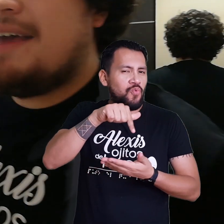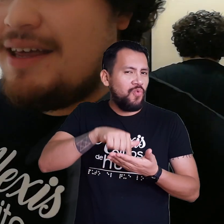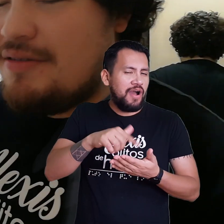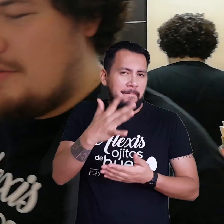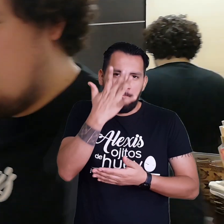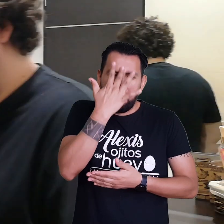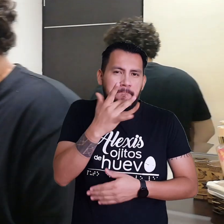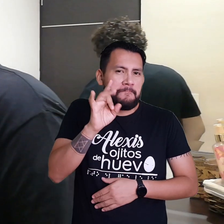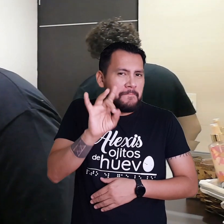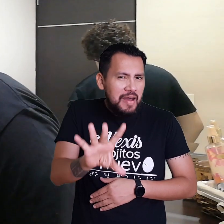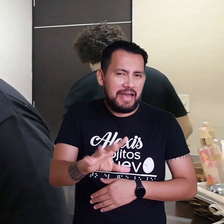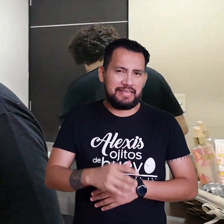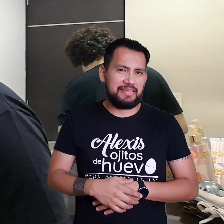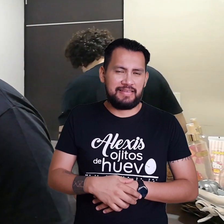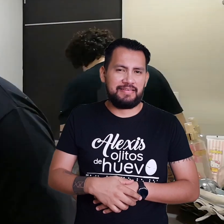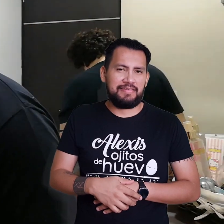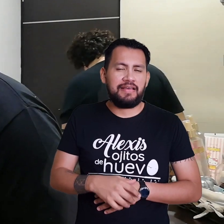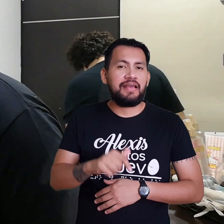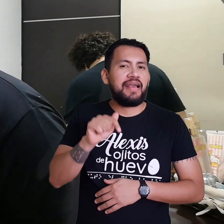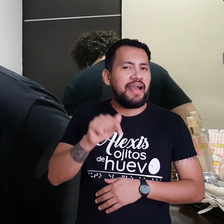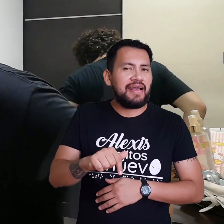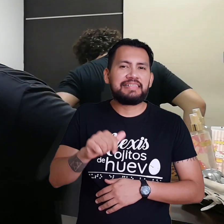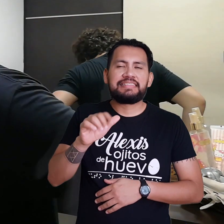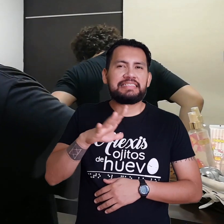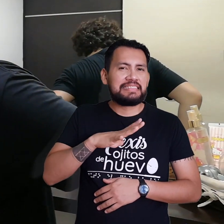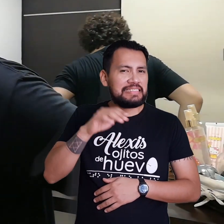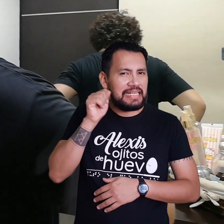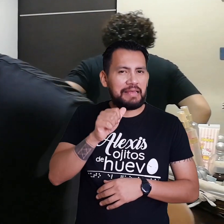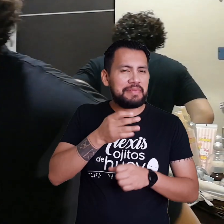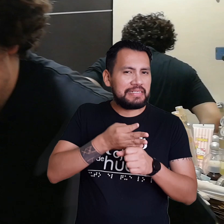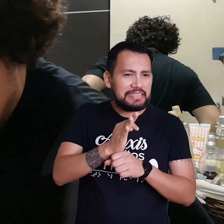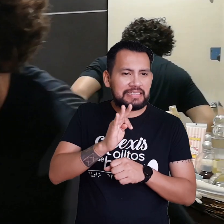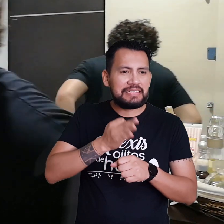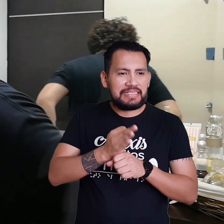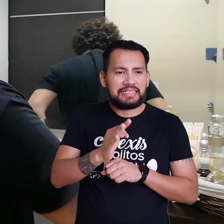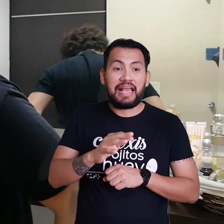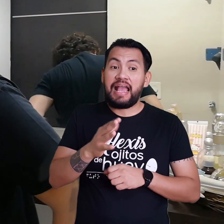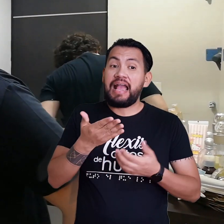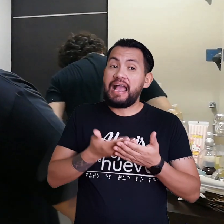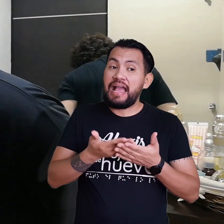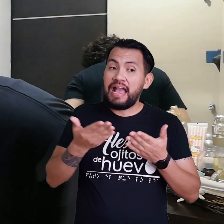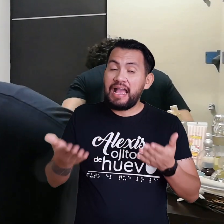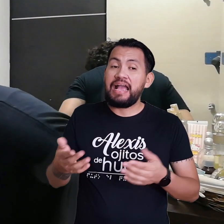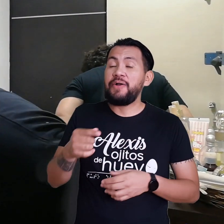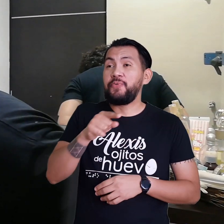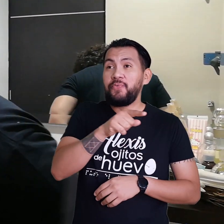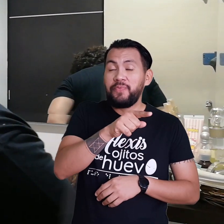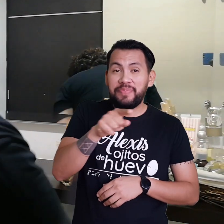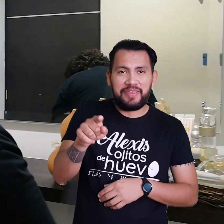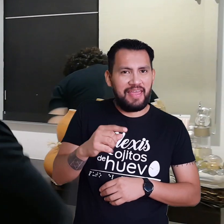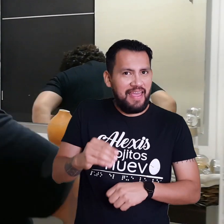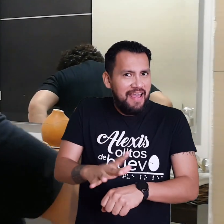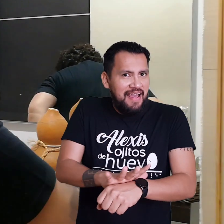La magia Donde ocurren Los chistes Uy A ver si se van a emocionar Dos y tres Que viejitas Ah porque ustedes No lo